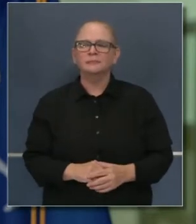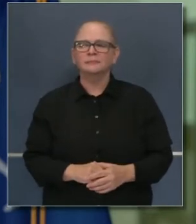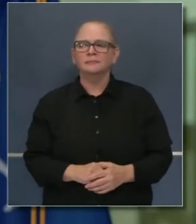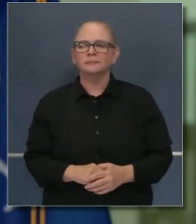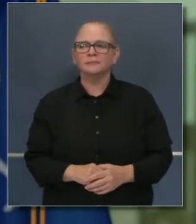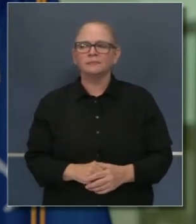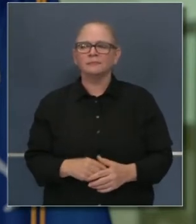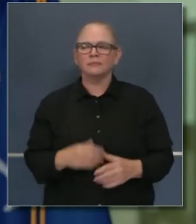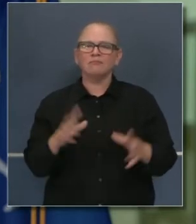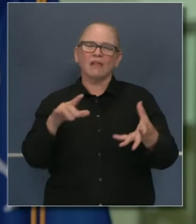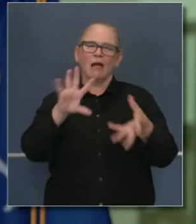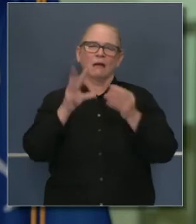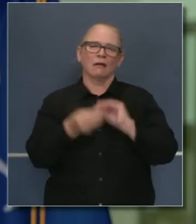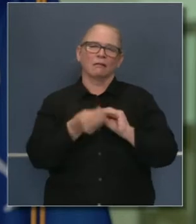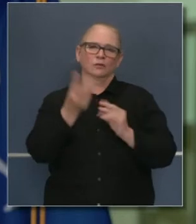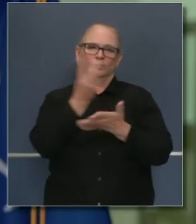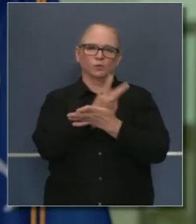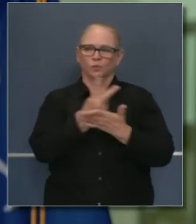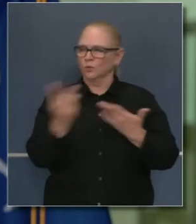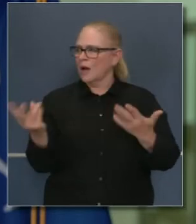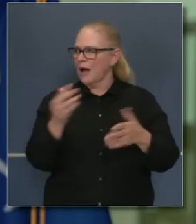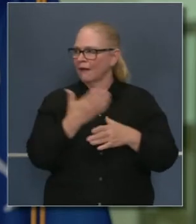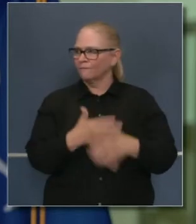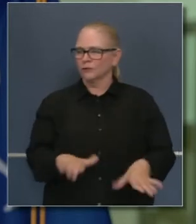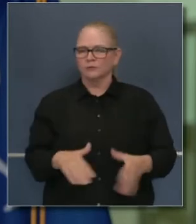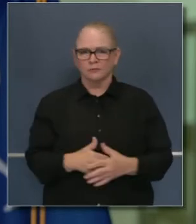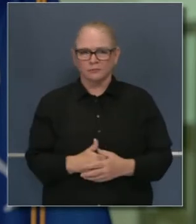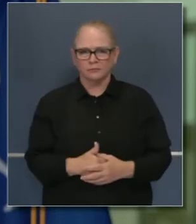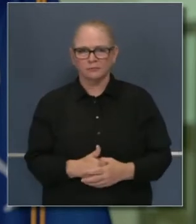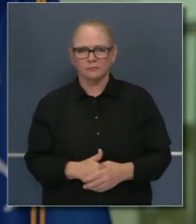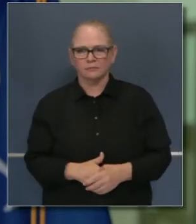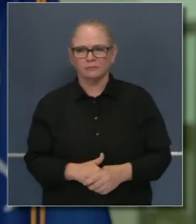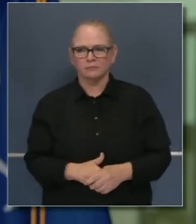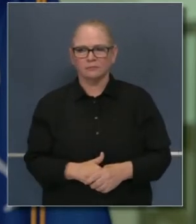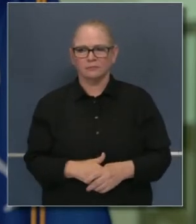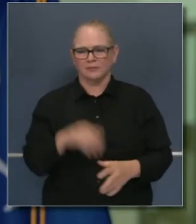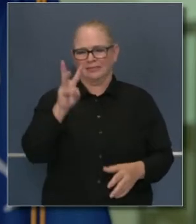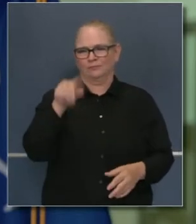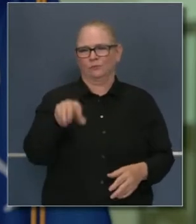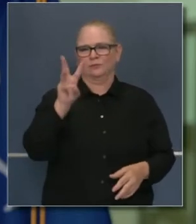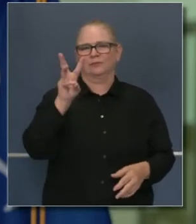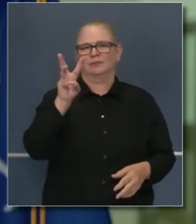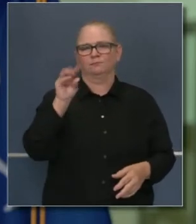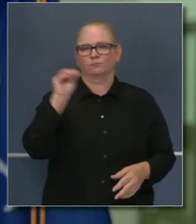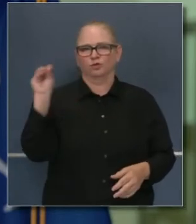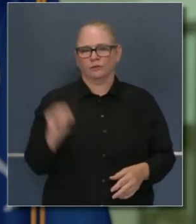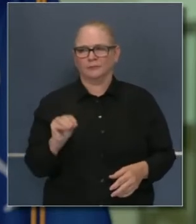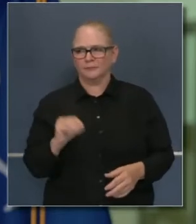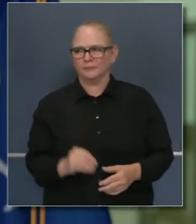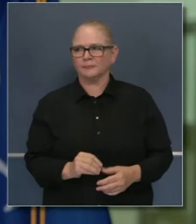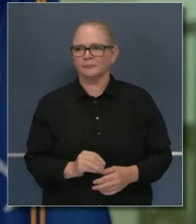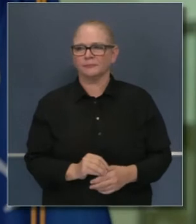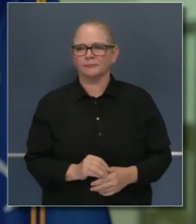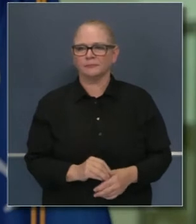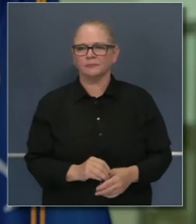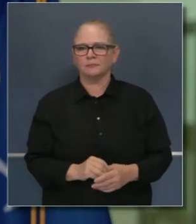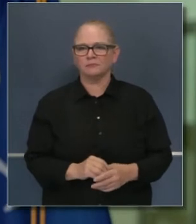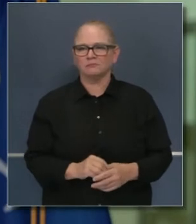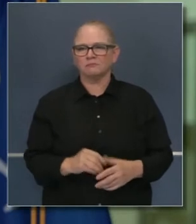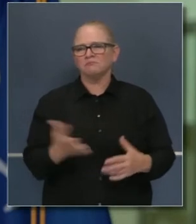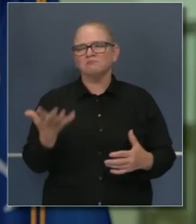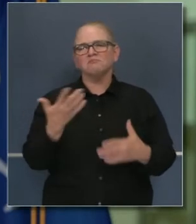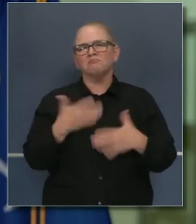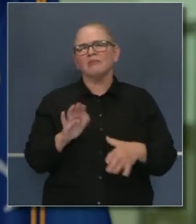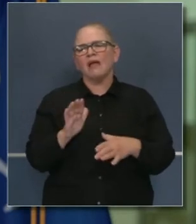,6% en las últimas dos semanas. Hemos probado aproximadamente a 120,000 individuos en un día